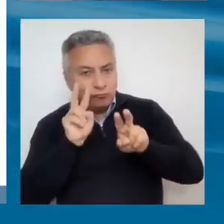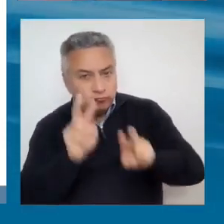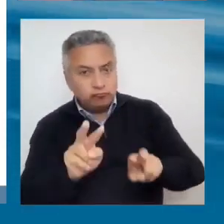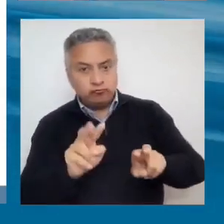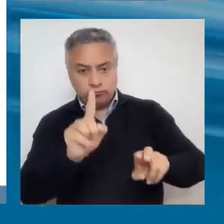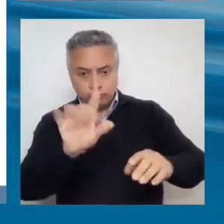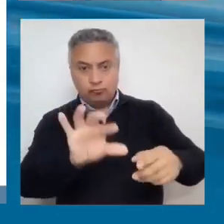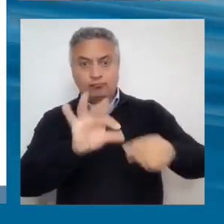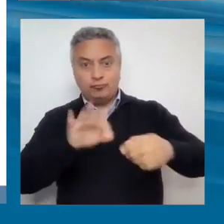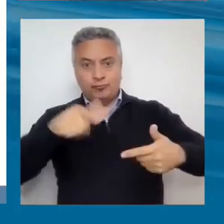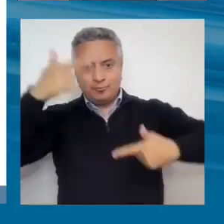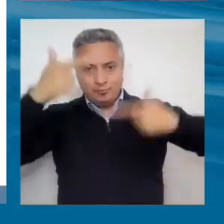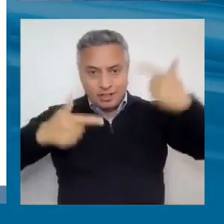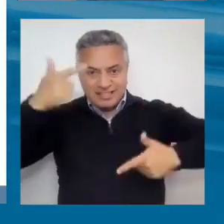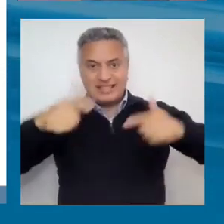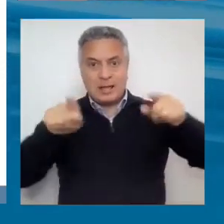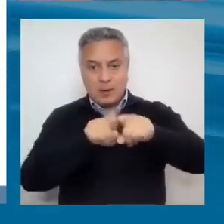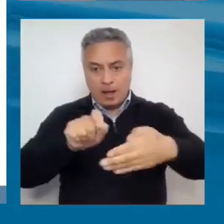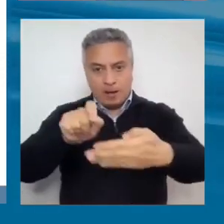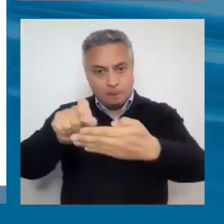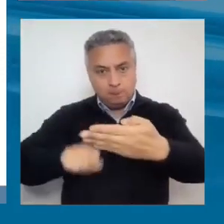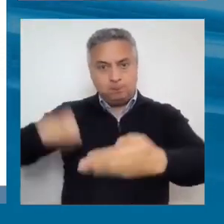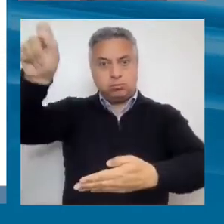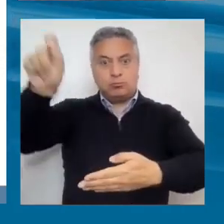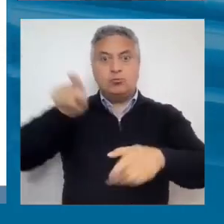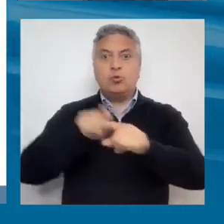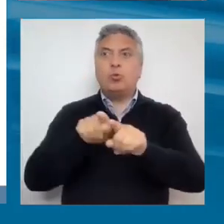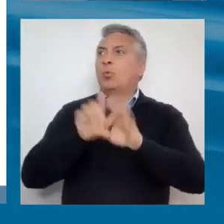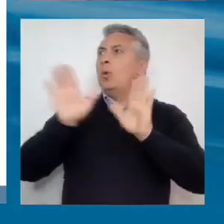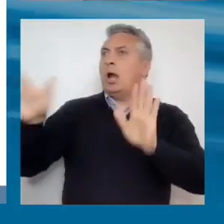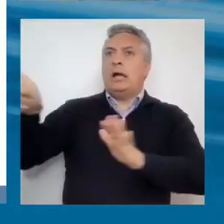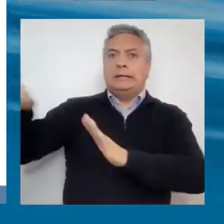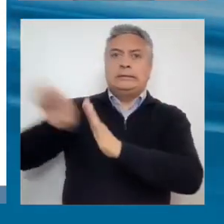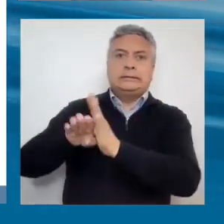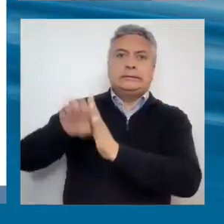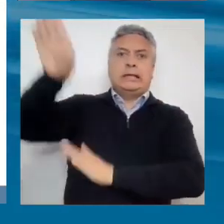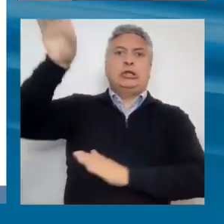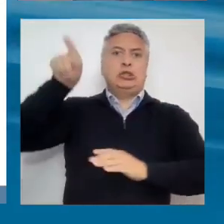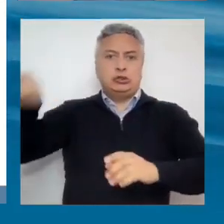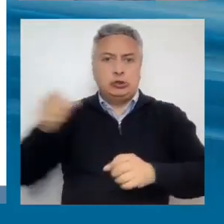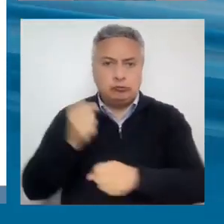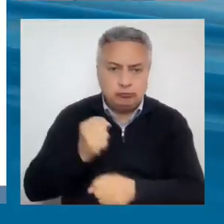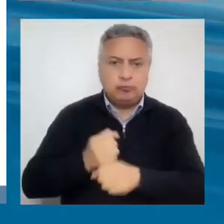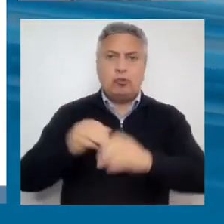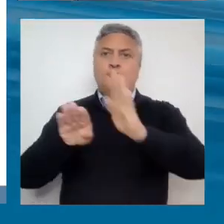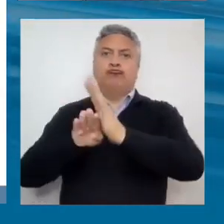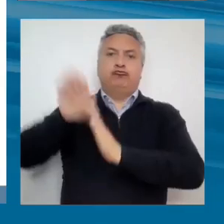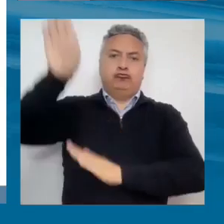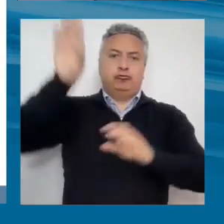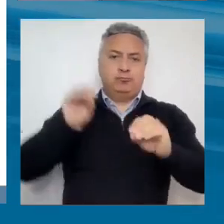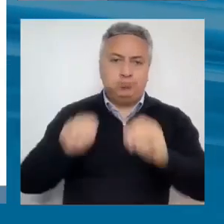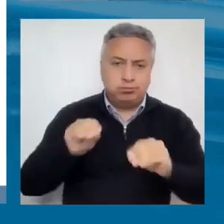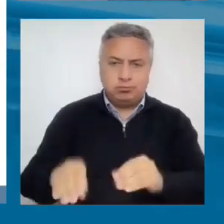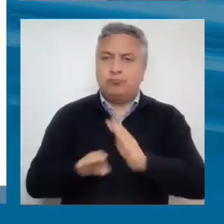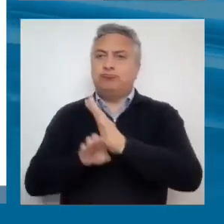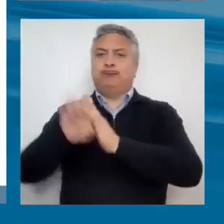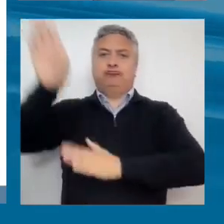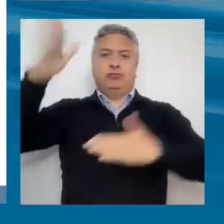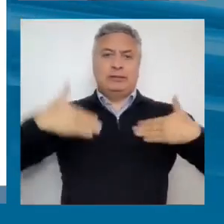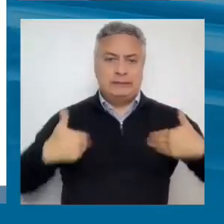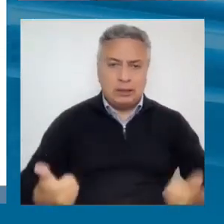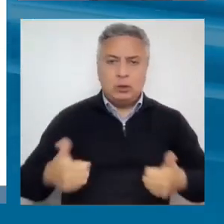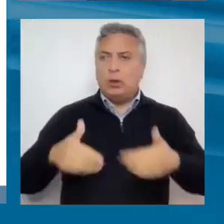de éxito en un país. Llámese en desarrollo productivo, llámese en educación, llámese en transformación digital, en salud, en lo que ustedes quieran,